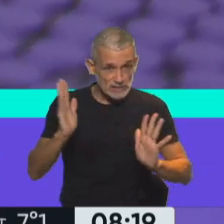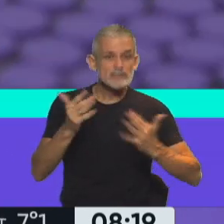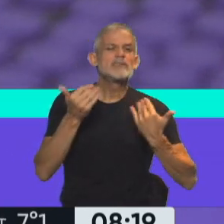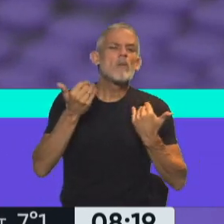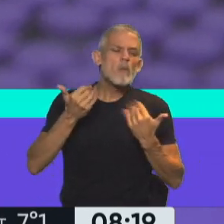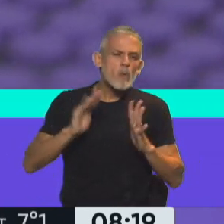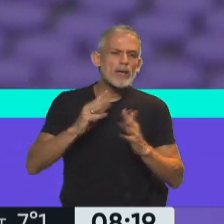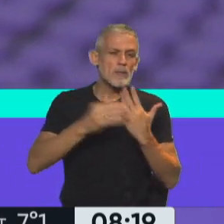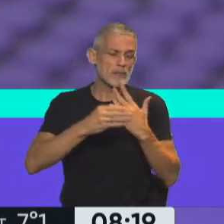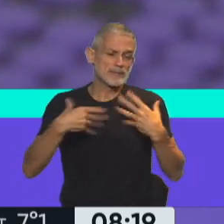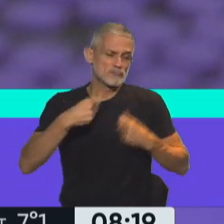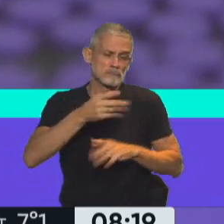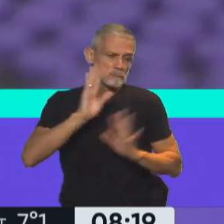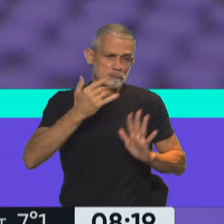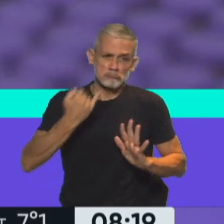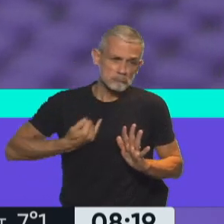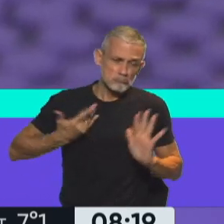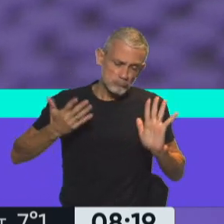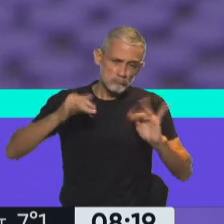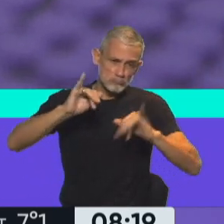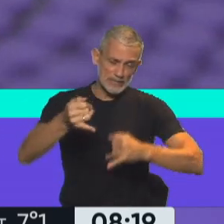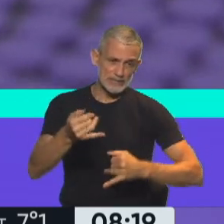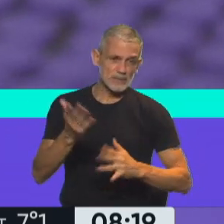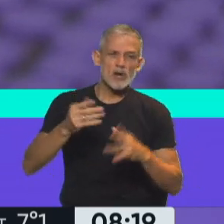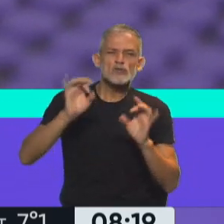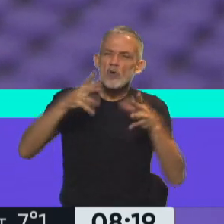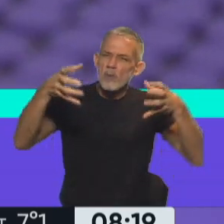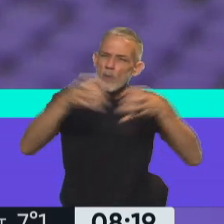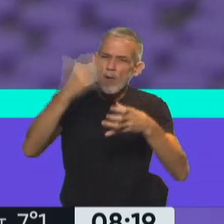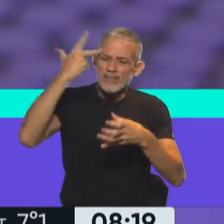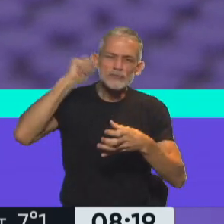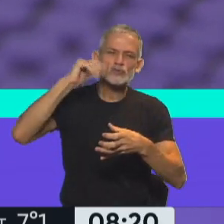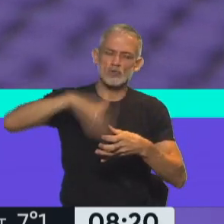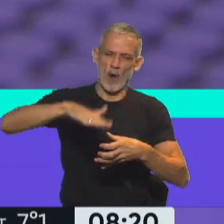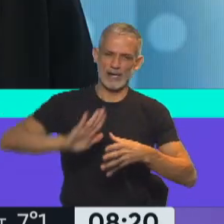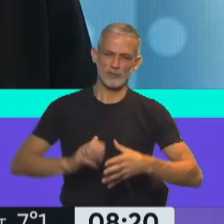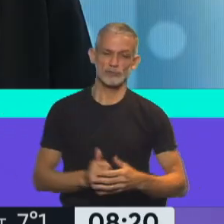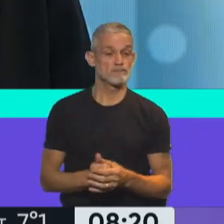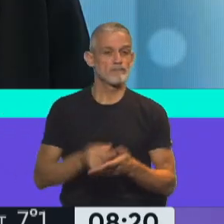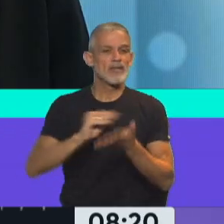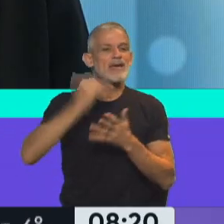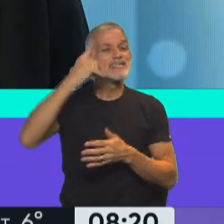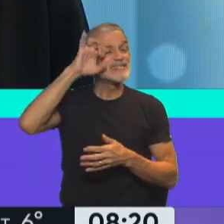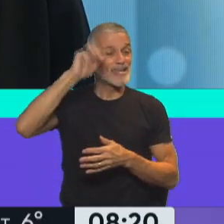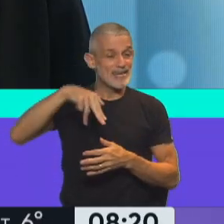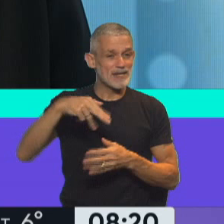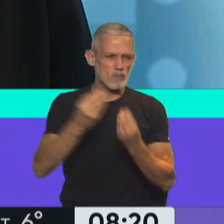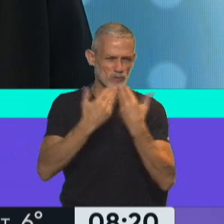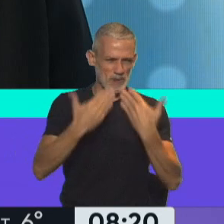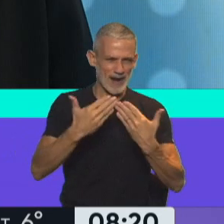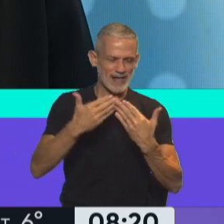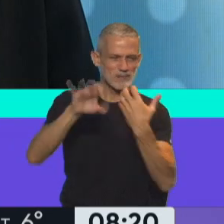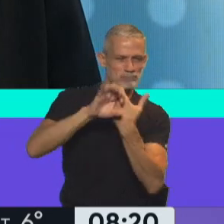podrá plantear en algún momento, justamente para ellos. Diputado Shedlin, muchísimas gracias por esta